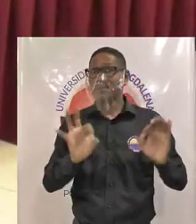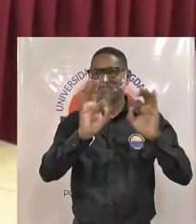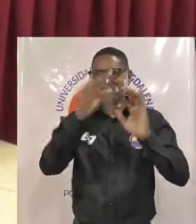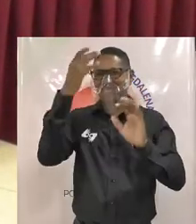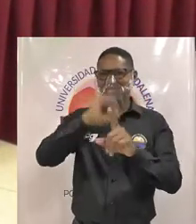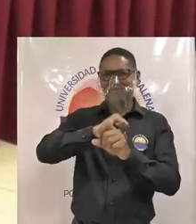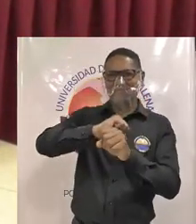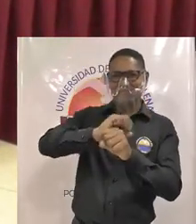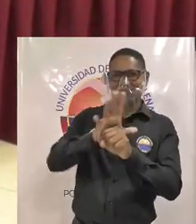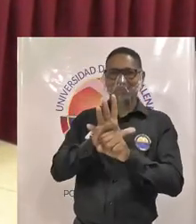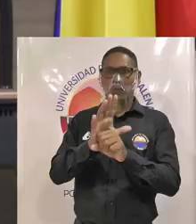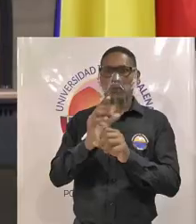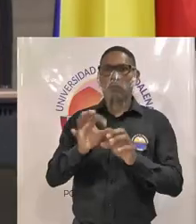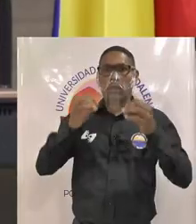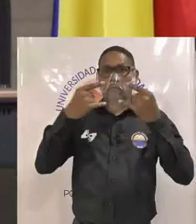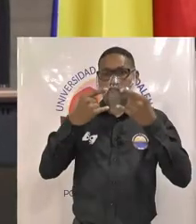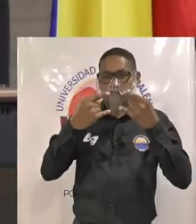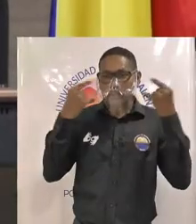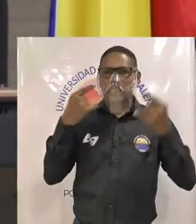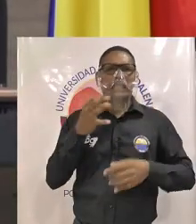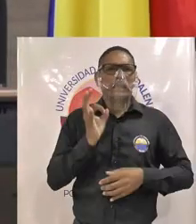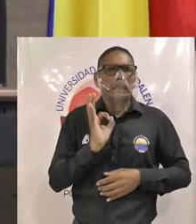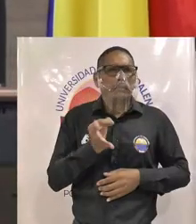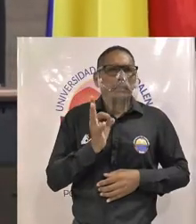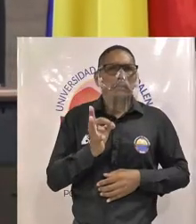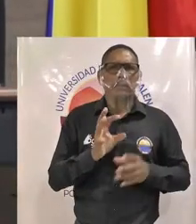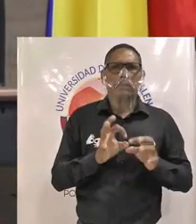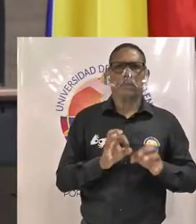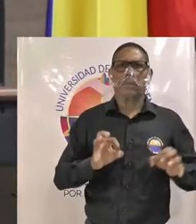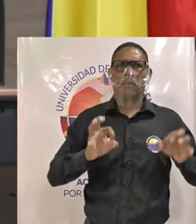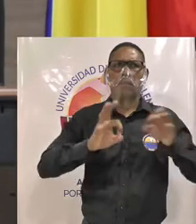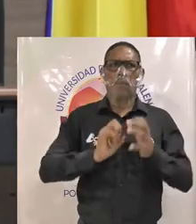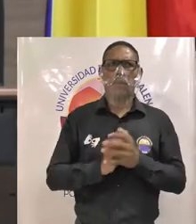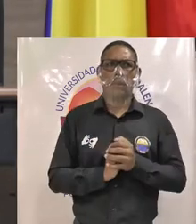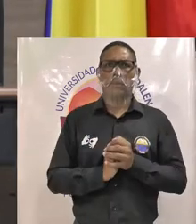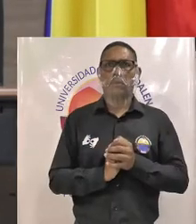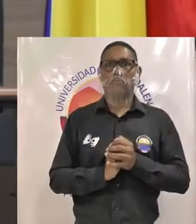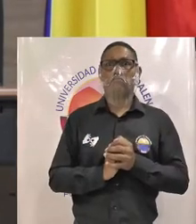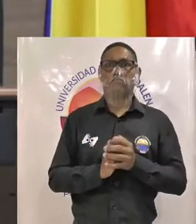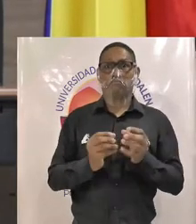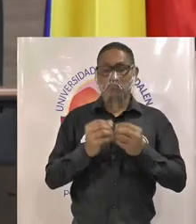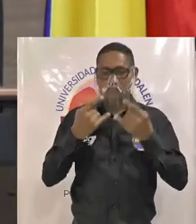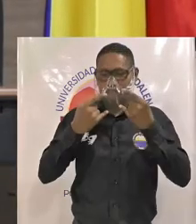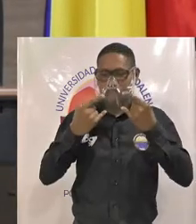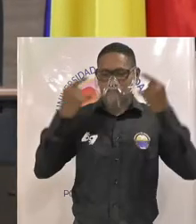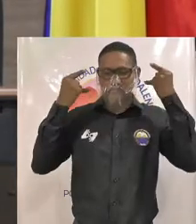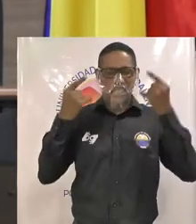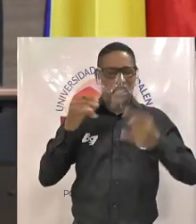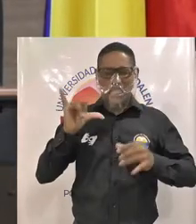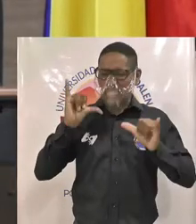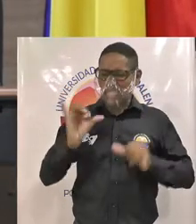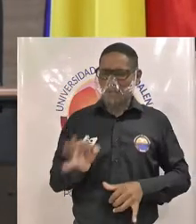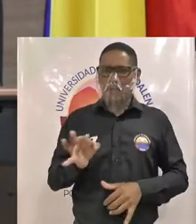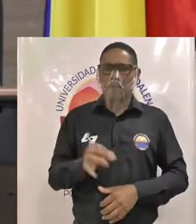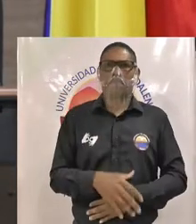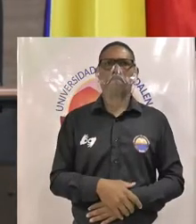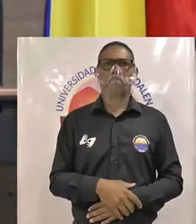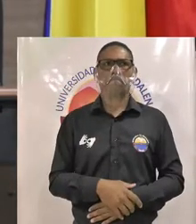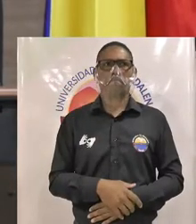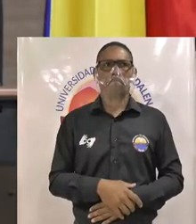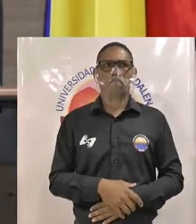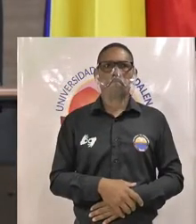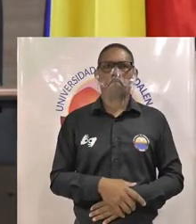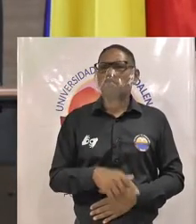-19 en materia de bioseguridad es decir debemos preservar mantener el tapabocas bueno la